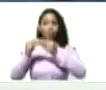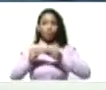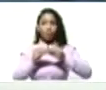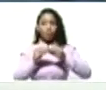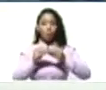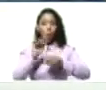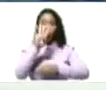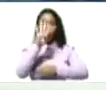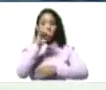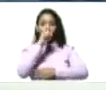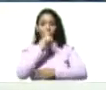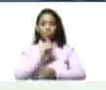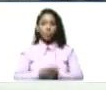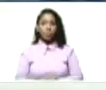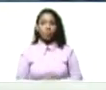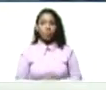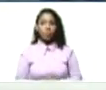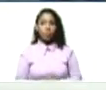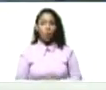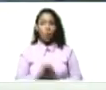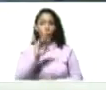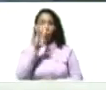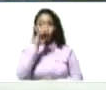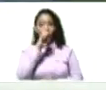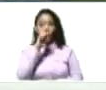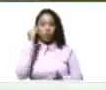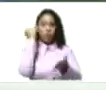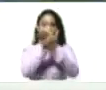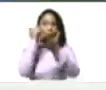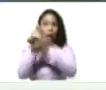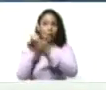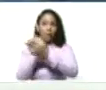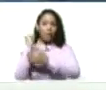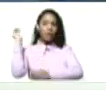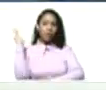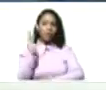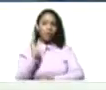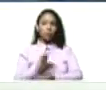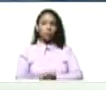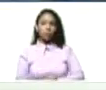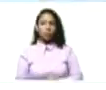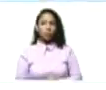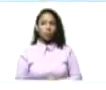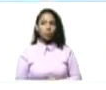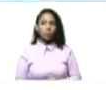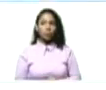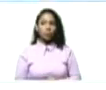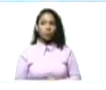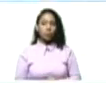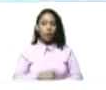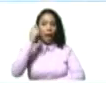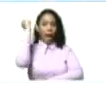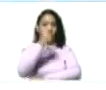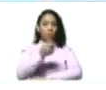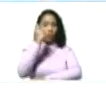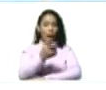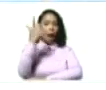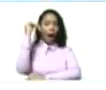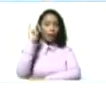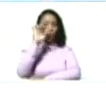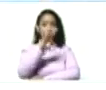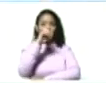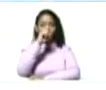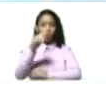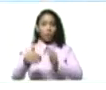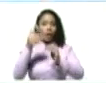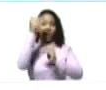Cuatro años. Cuatro años. los asesinos venidos. El tribunal que lleva la causa. Cuatro años